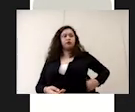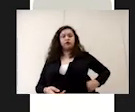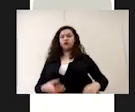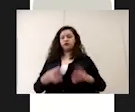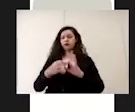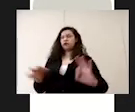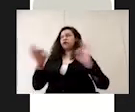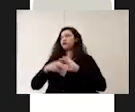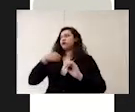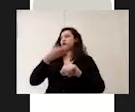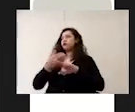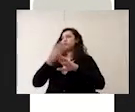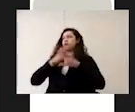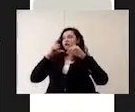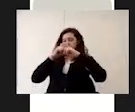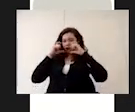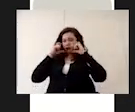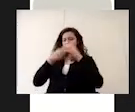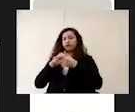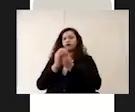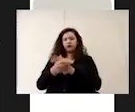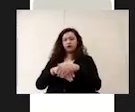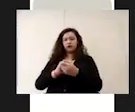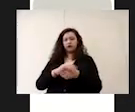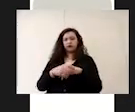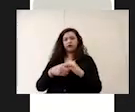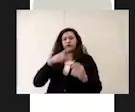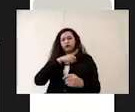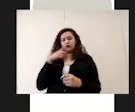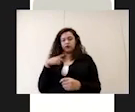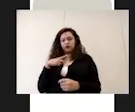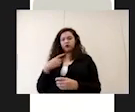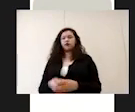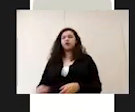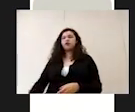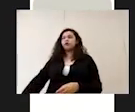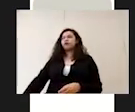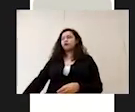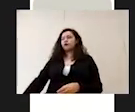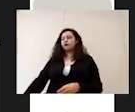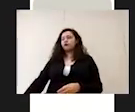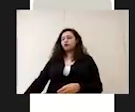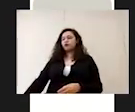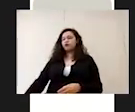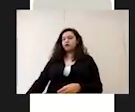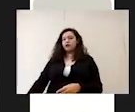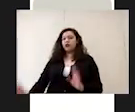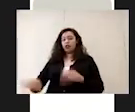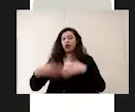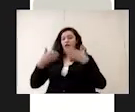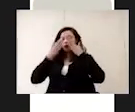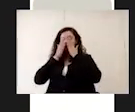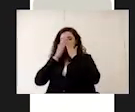ponerlo nos lavemos las manos se debe evitar tocar la parte frontal del cubrebocas